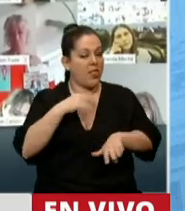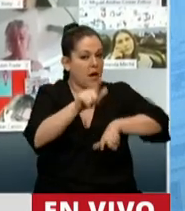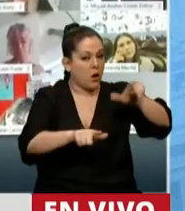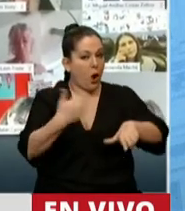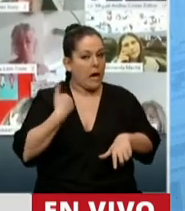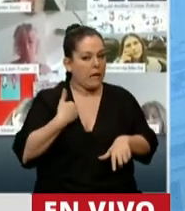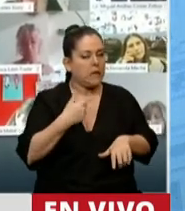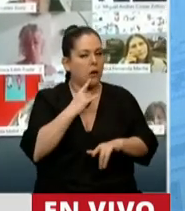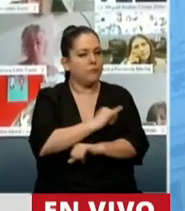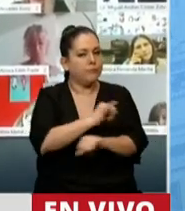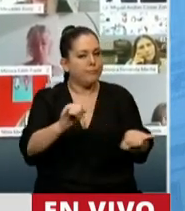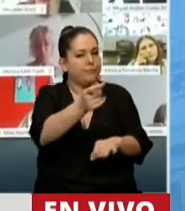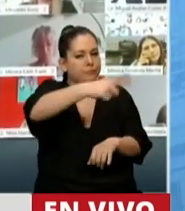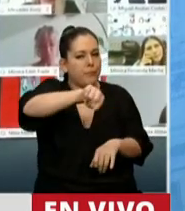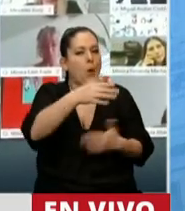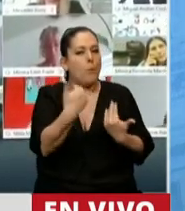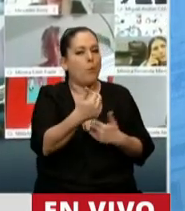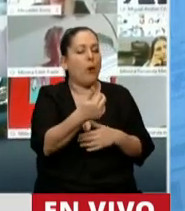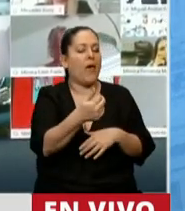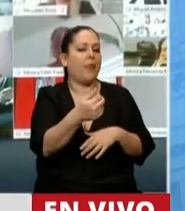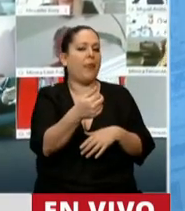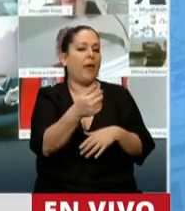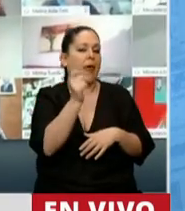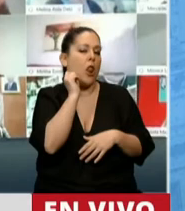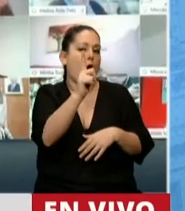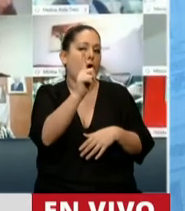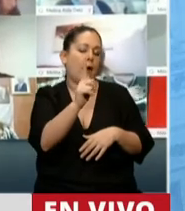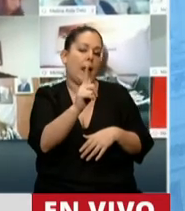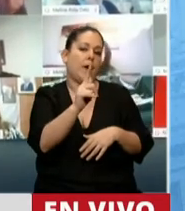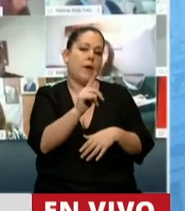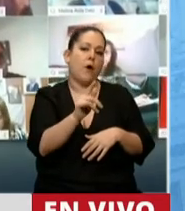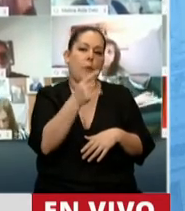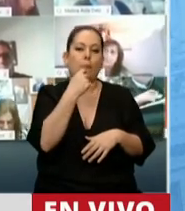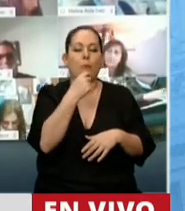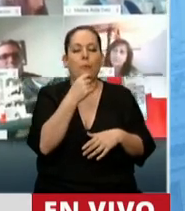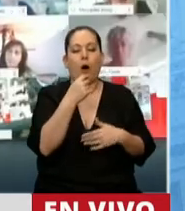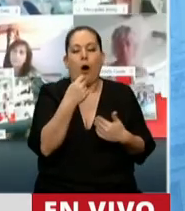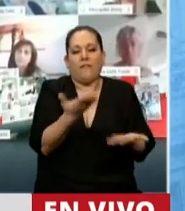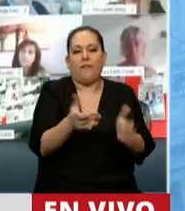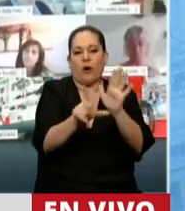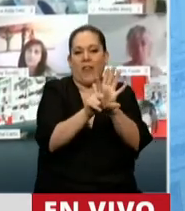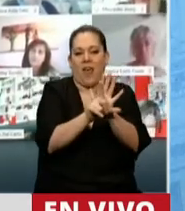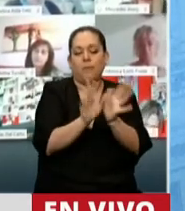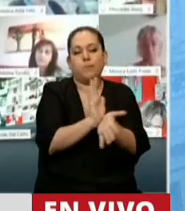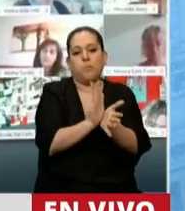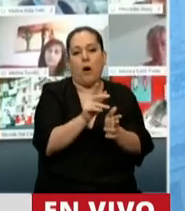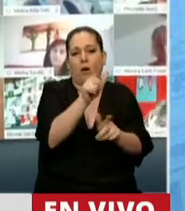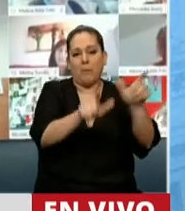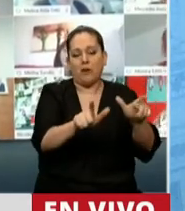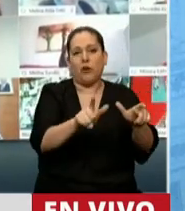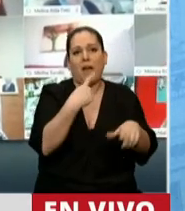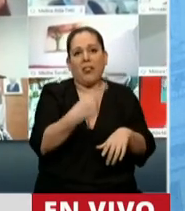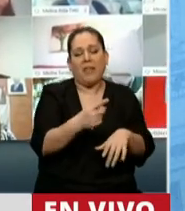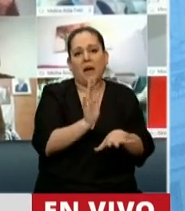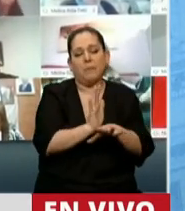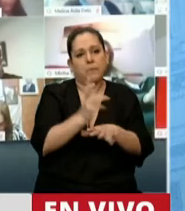también pueden obrar aquellos que decían obrar contrario a la ley, que el Congreso de la Nación puede llegar a